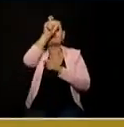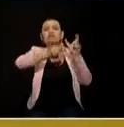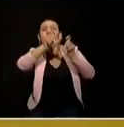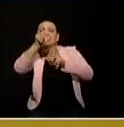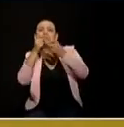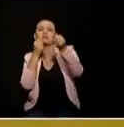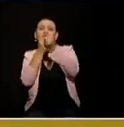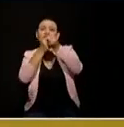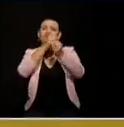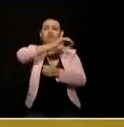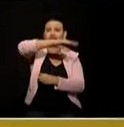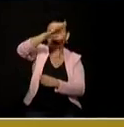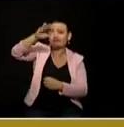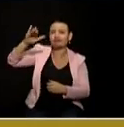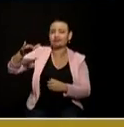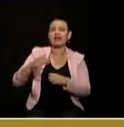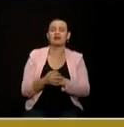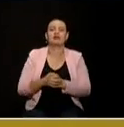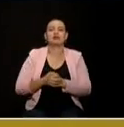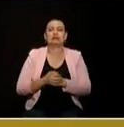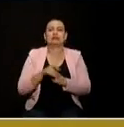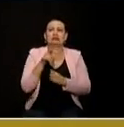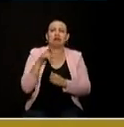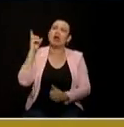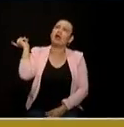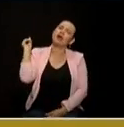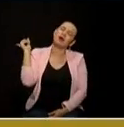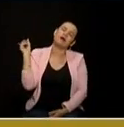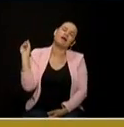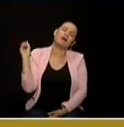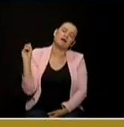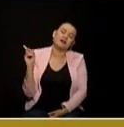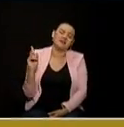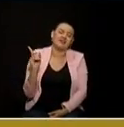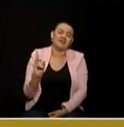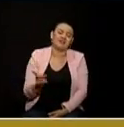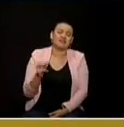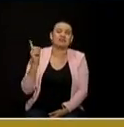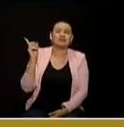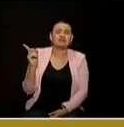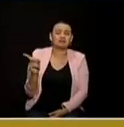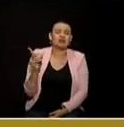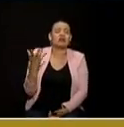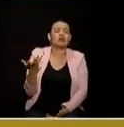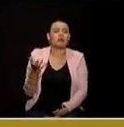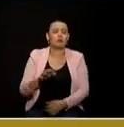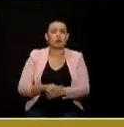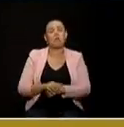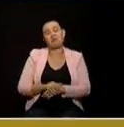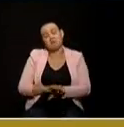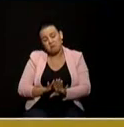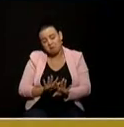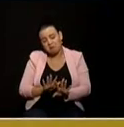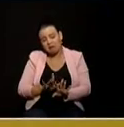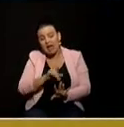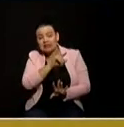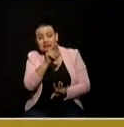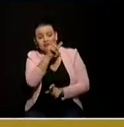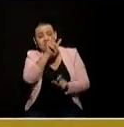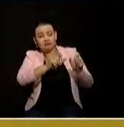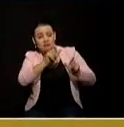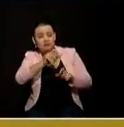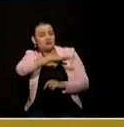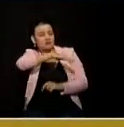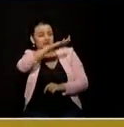décadas quienes han gobernado este departamento y el país han tenido la oportunidad de brindarle un mejor